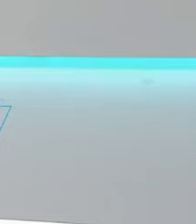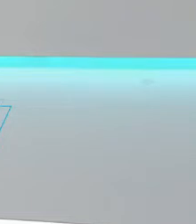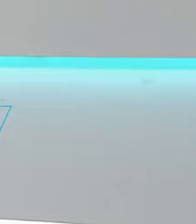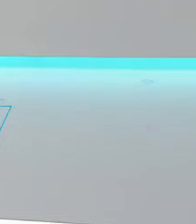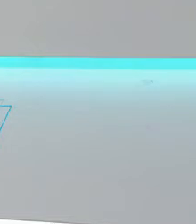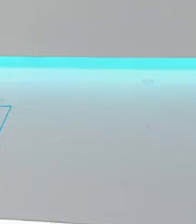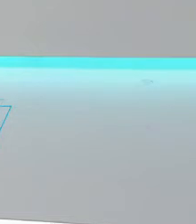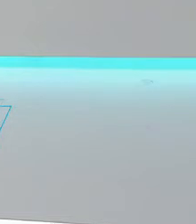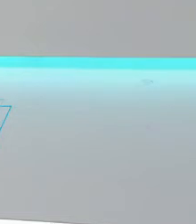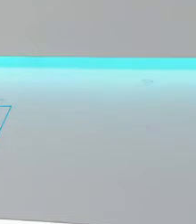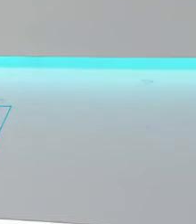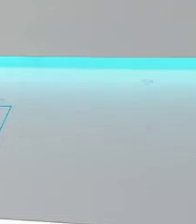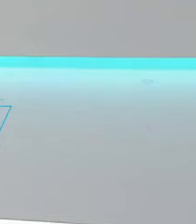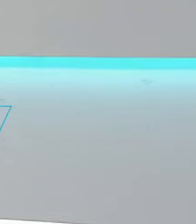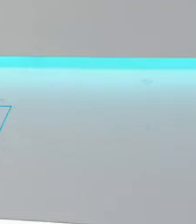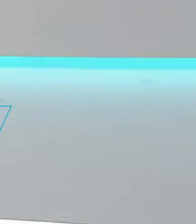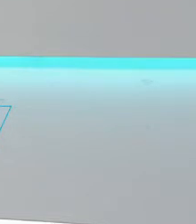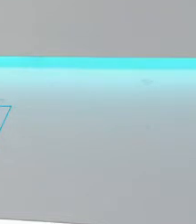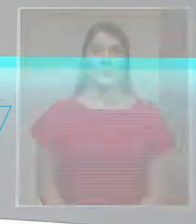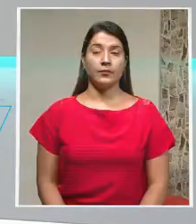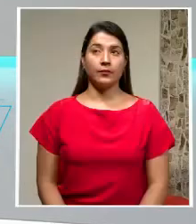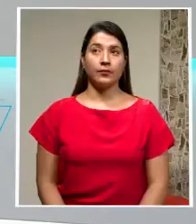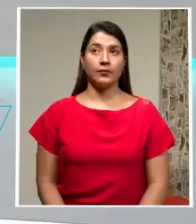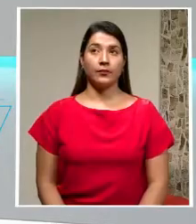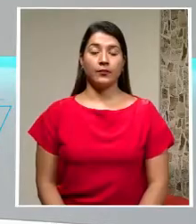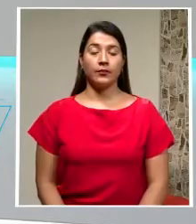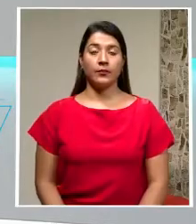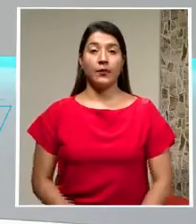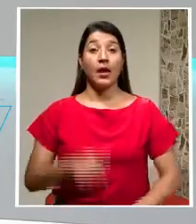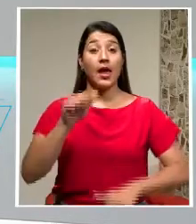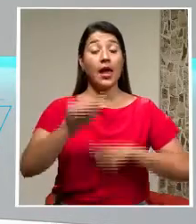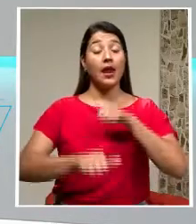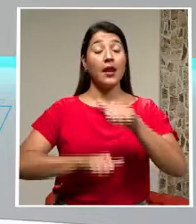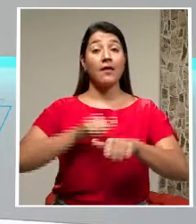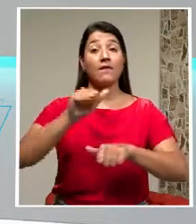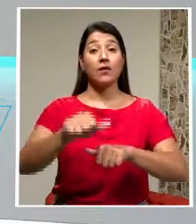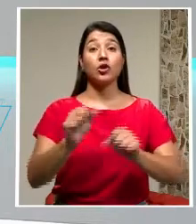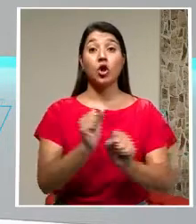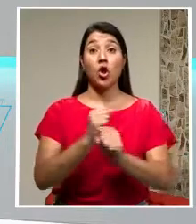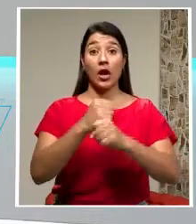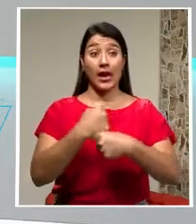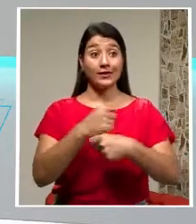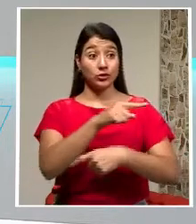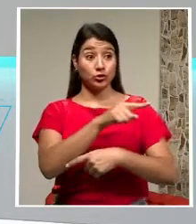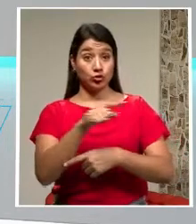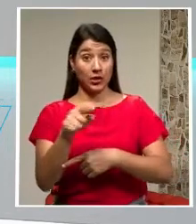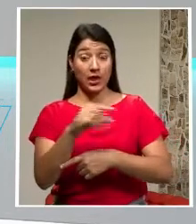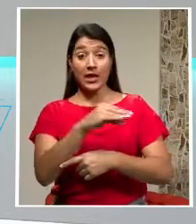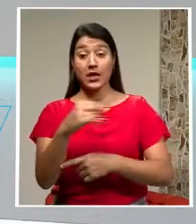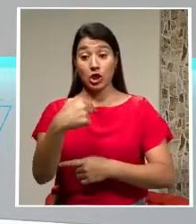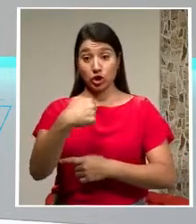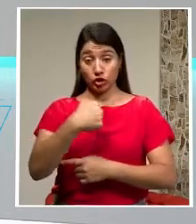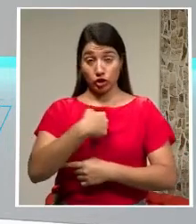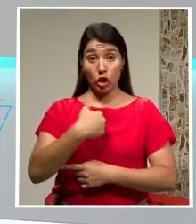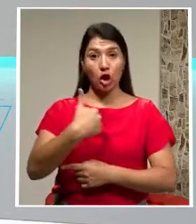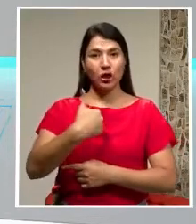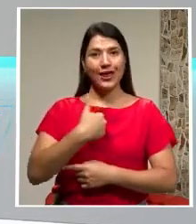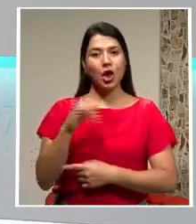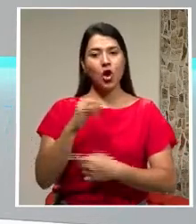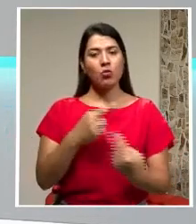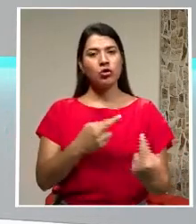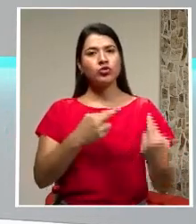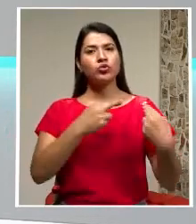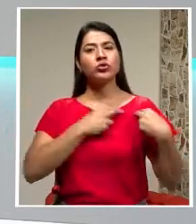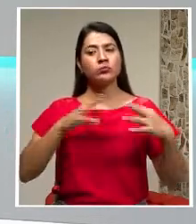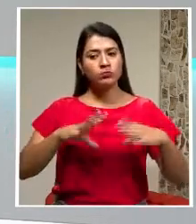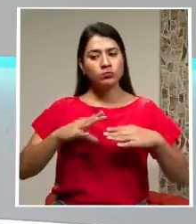qué La necesidad De la televisión pública El enorme esfuerzo Que han realizado Ustedes Y que yo tengo Por obligación Venirlo a continuar